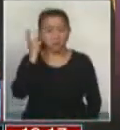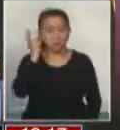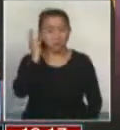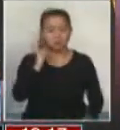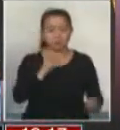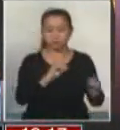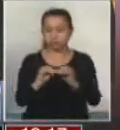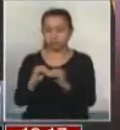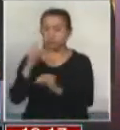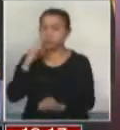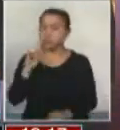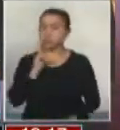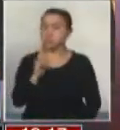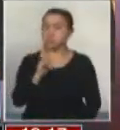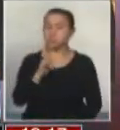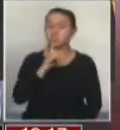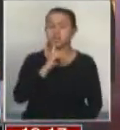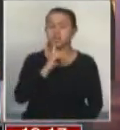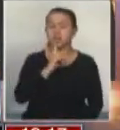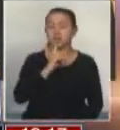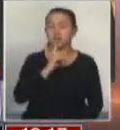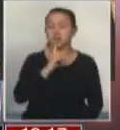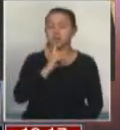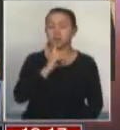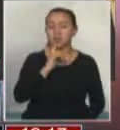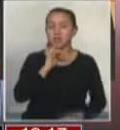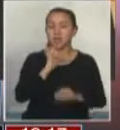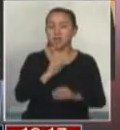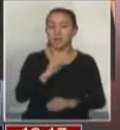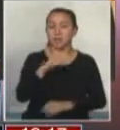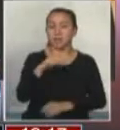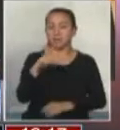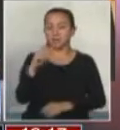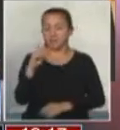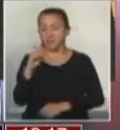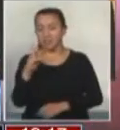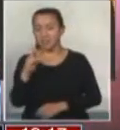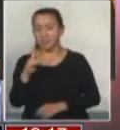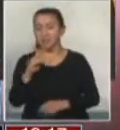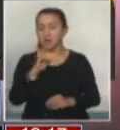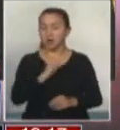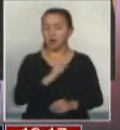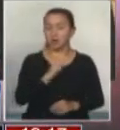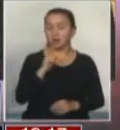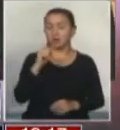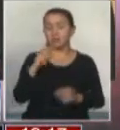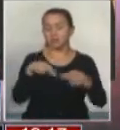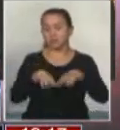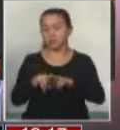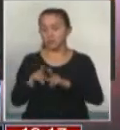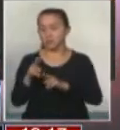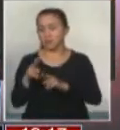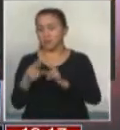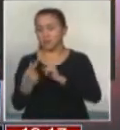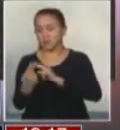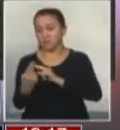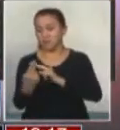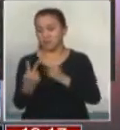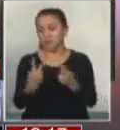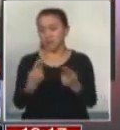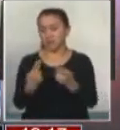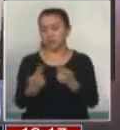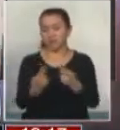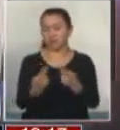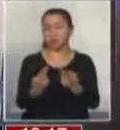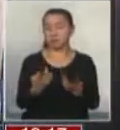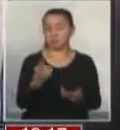sí tienen, como quien dice cada uno, un APB, es decir, un acuerdo de vida en pareja que recibe distintas denominaciones. De